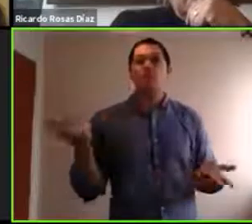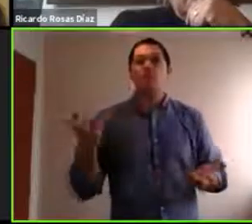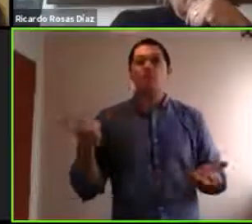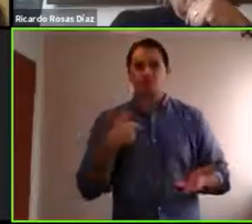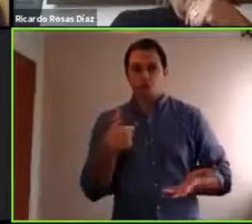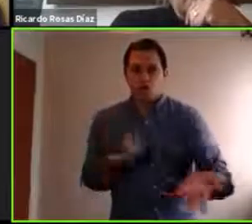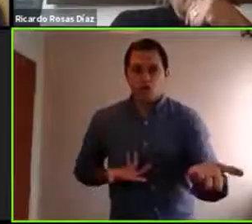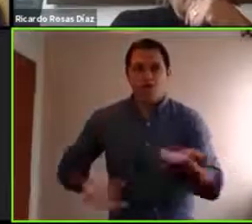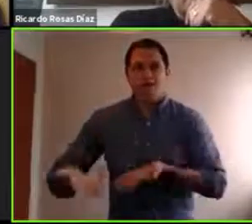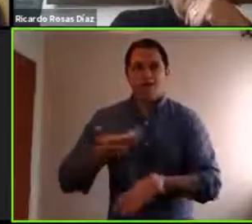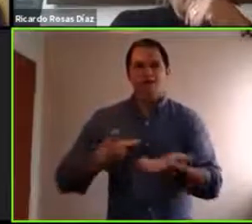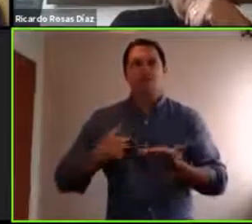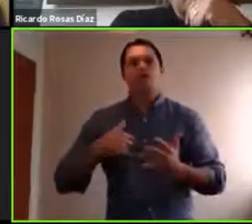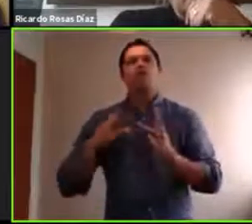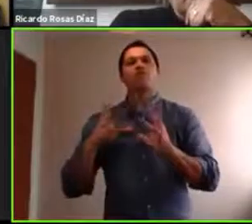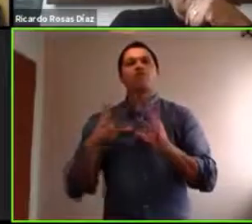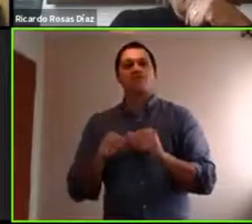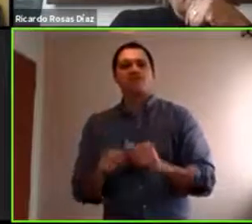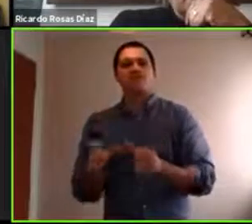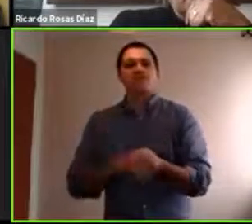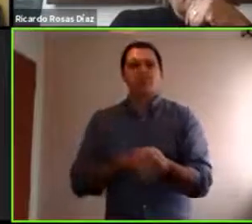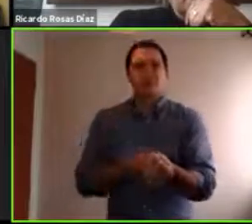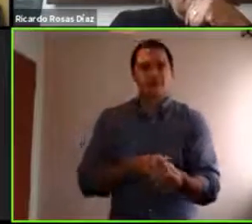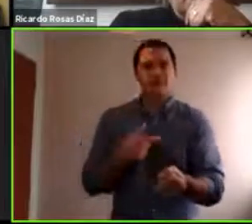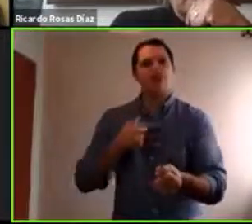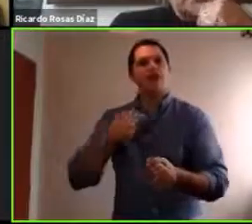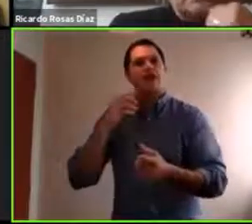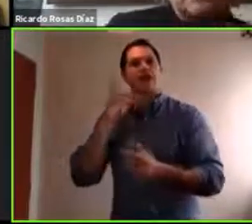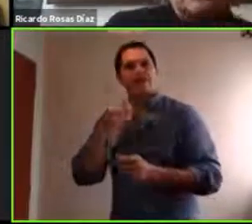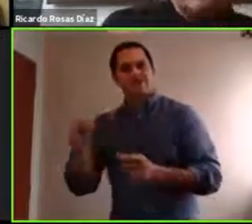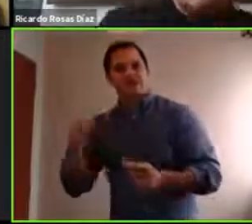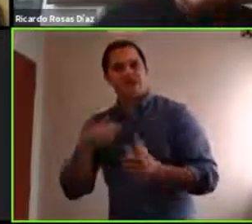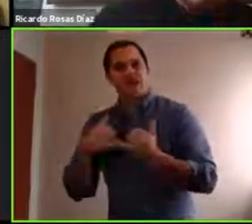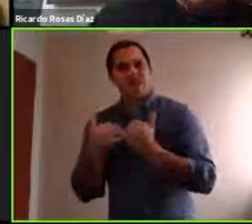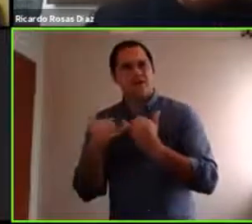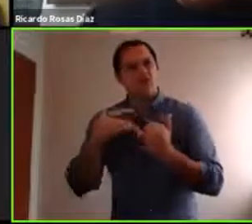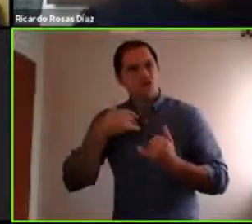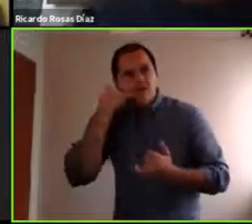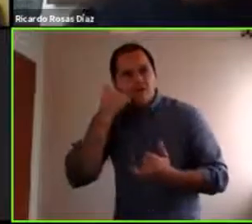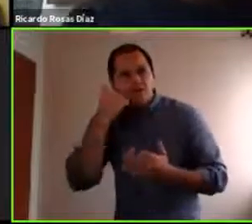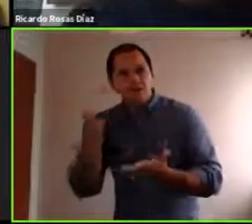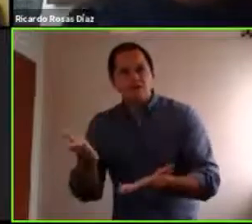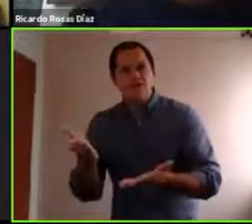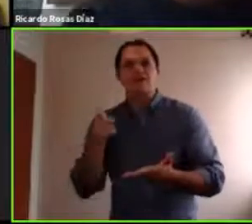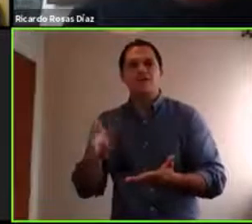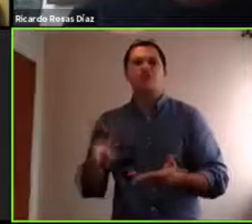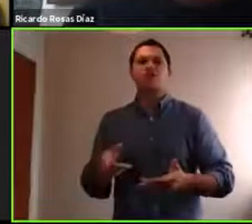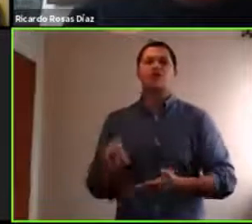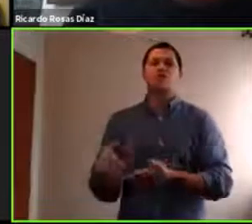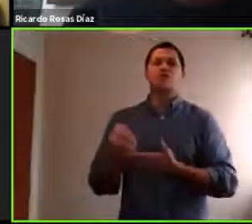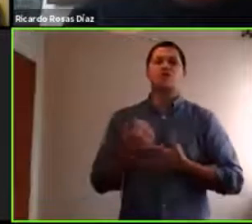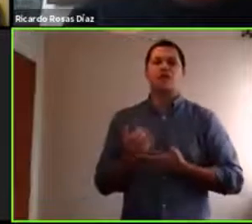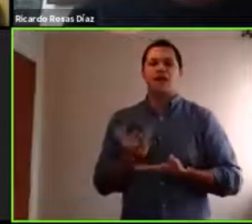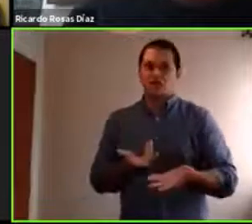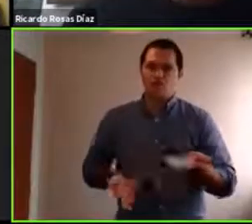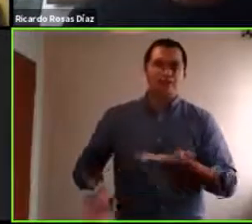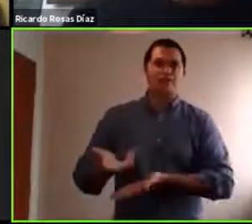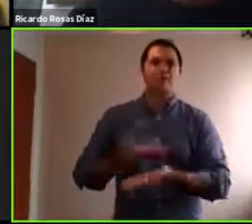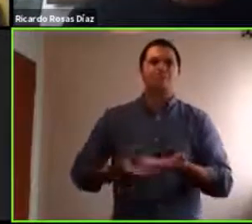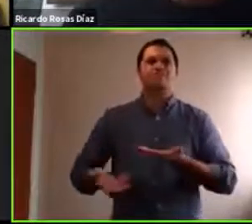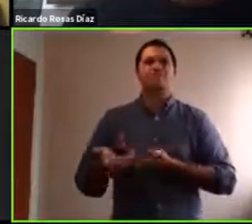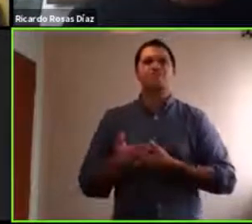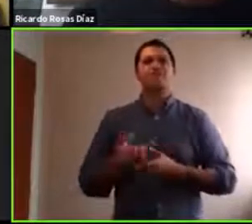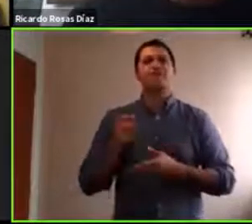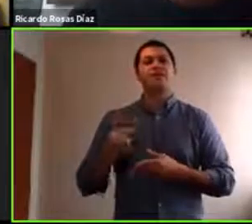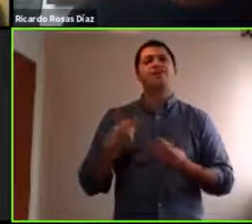creo que el ahora poder compartir esos espacios hacen que bueno que también los podamos